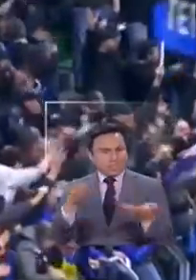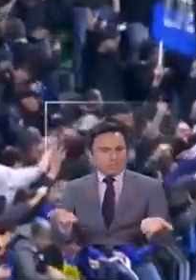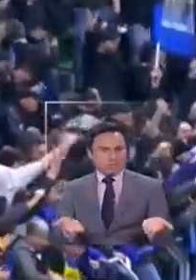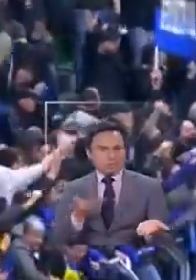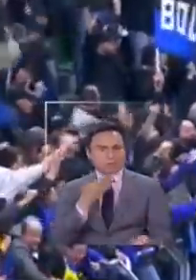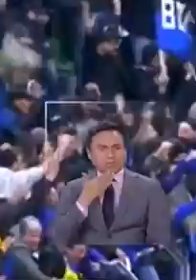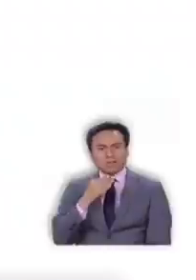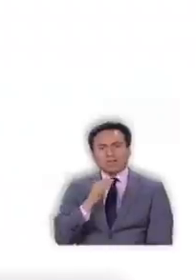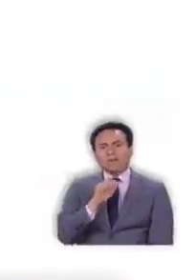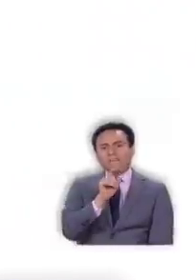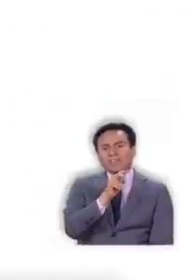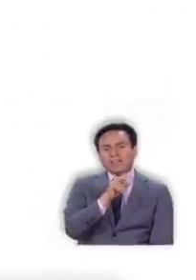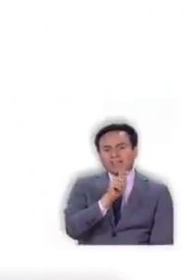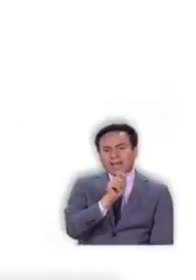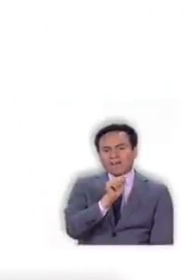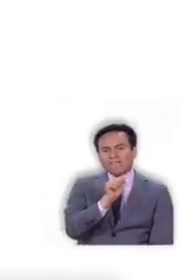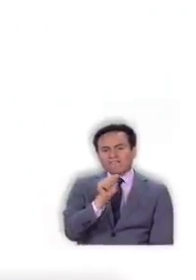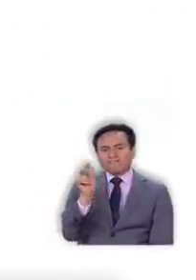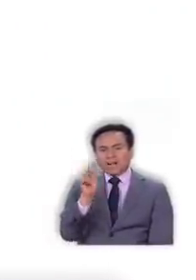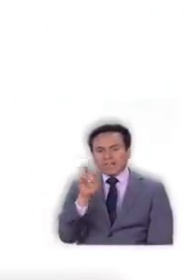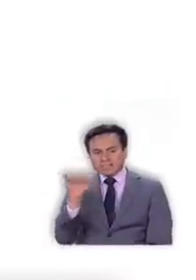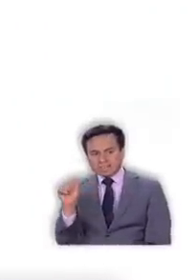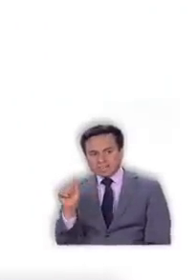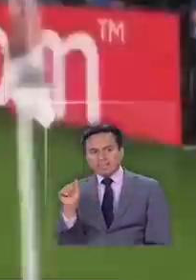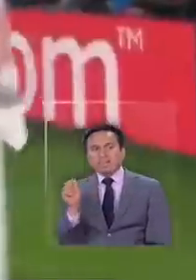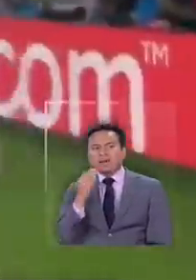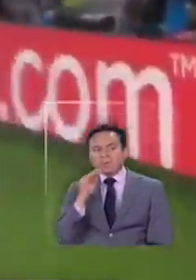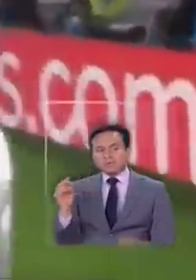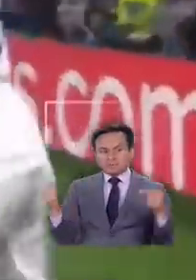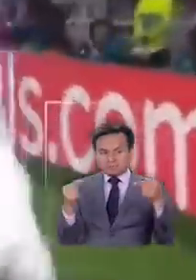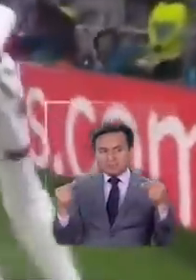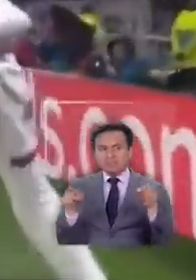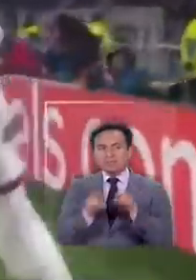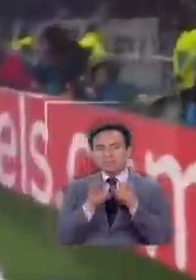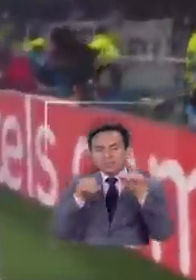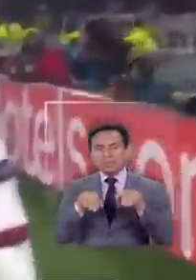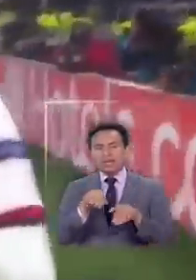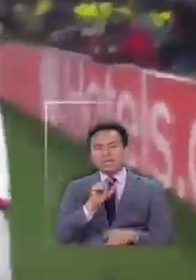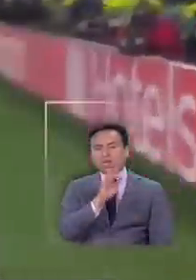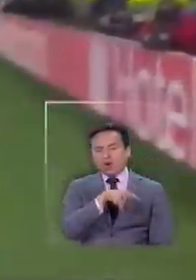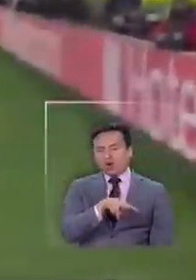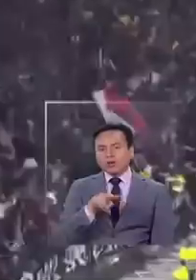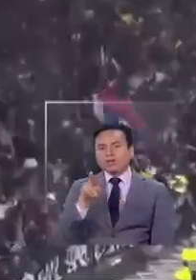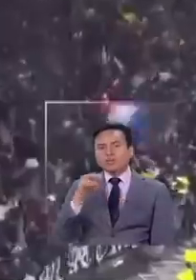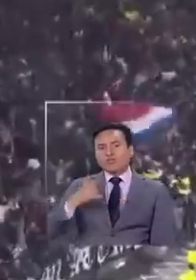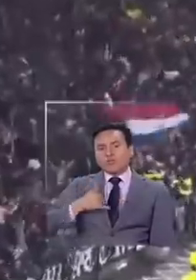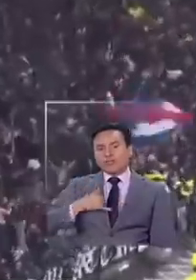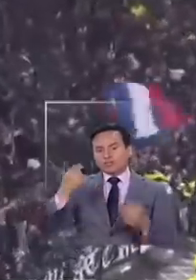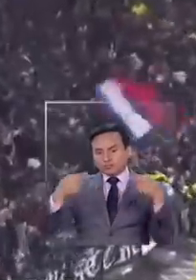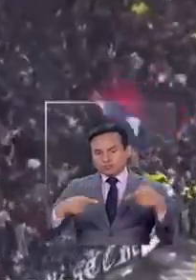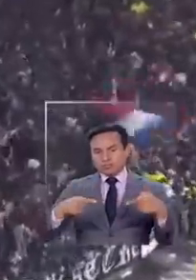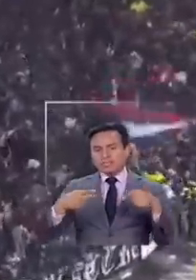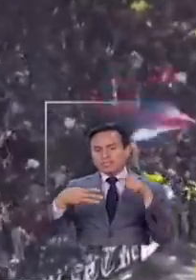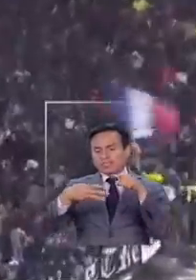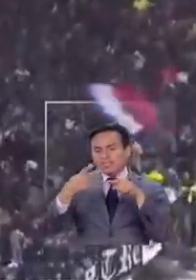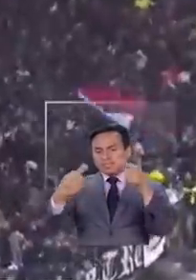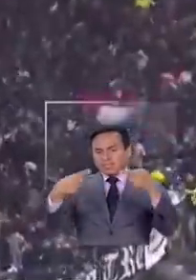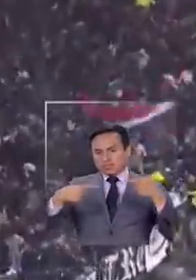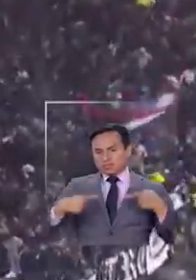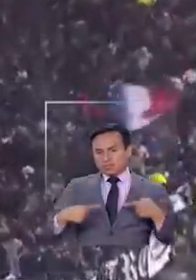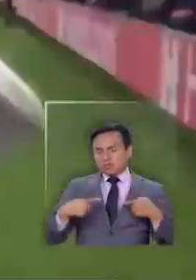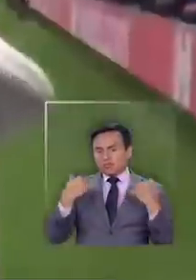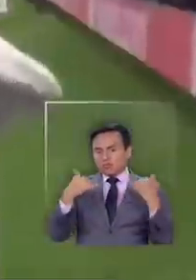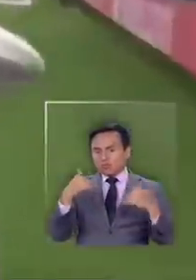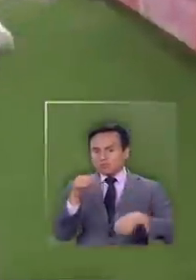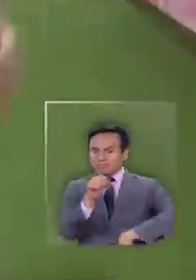Atalanta vs Valencia a la vez vs Valencia y el ya mencionado León vs Juventus son los tres partidos de fútbol